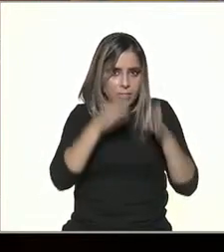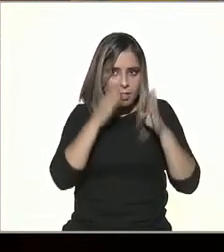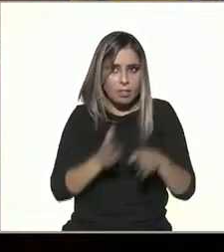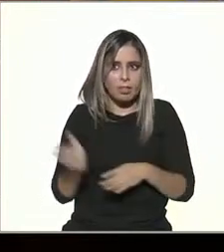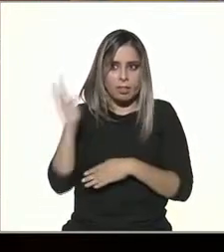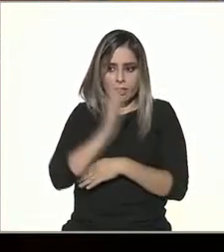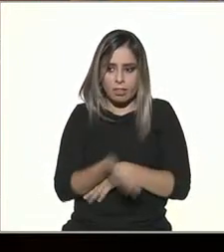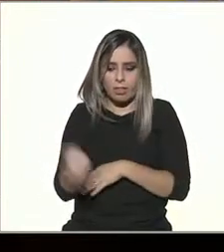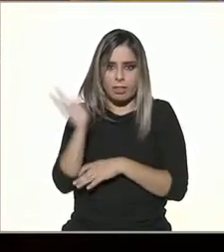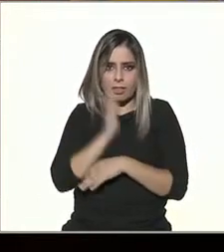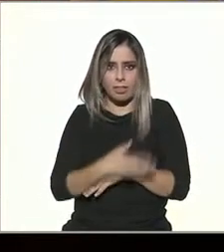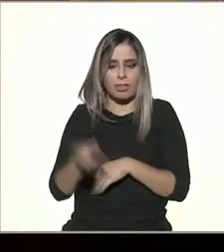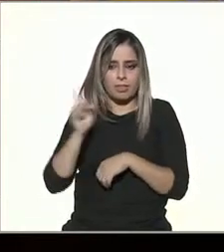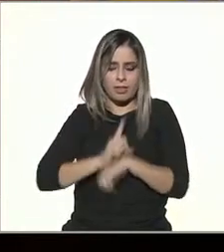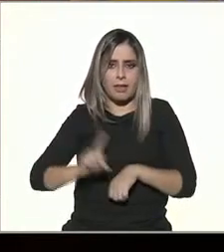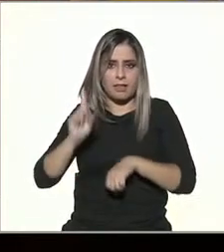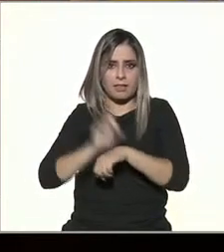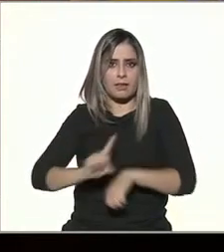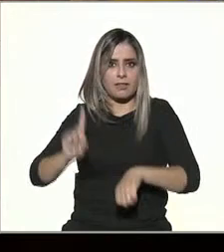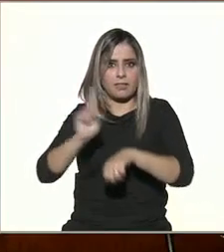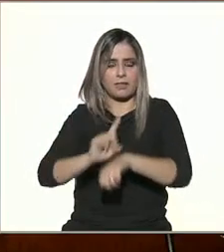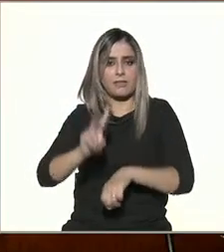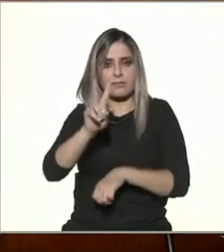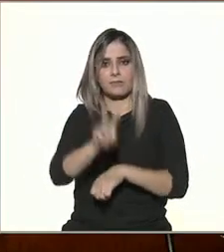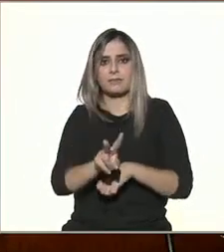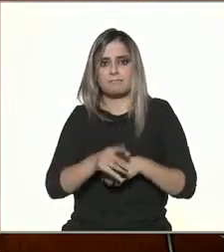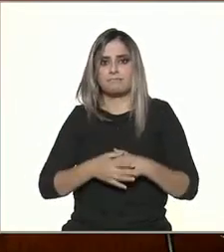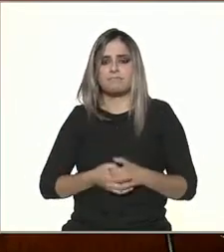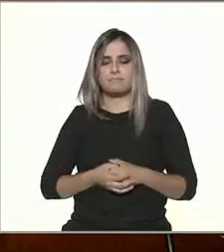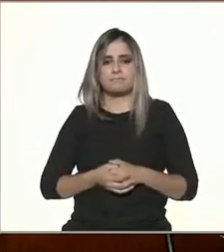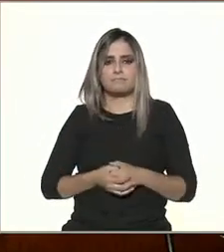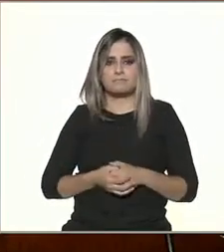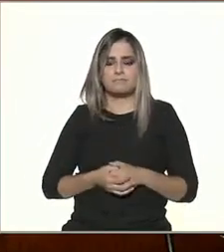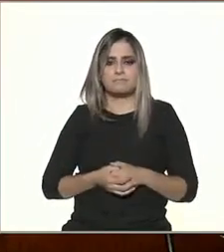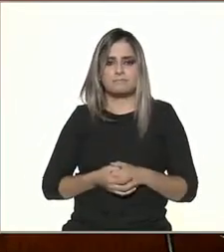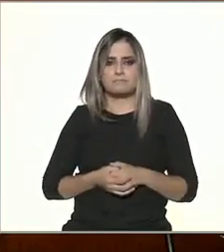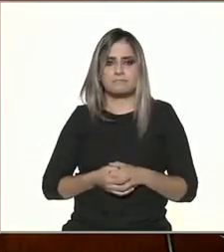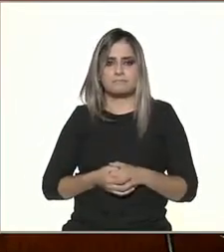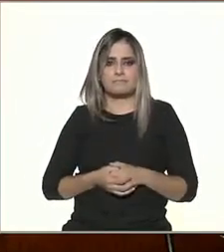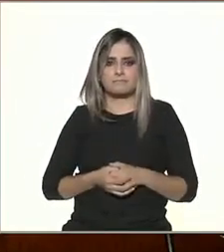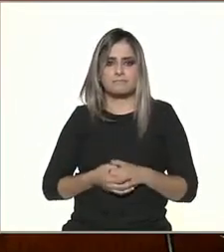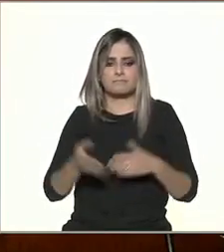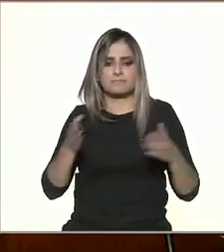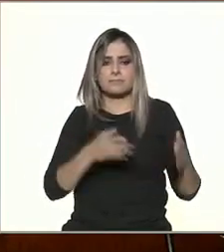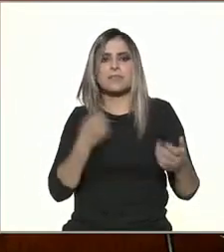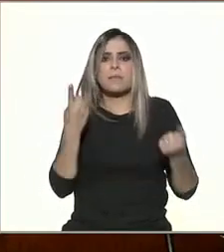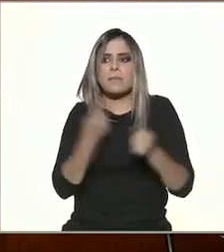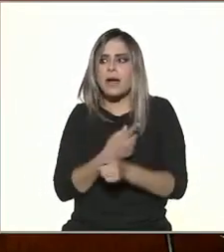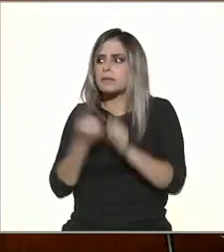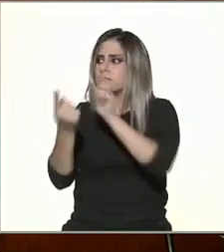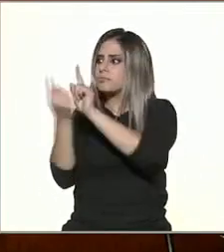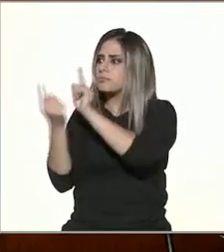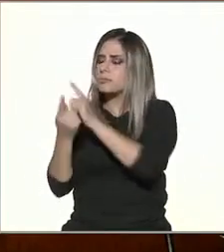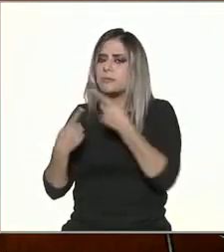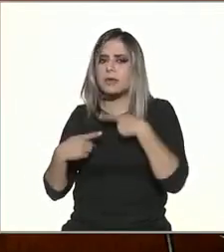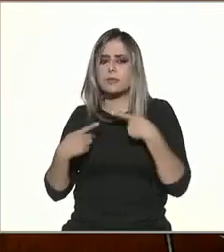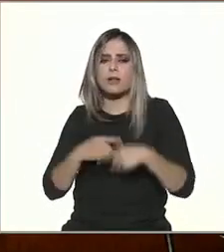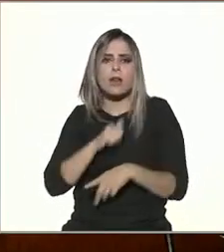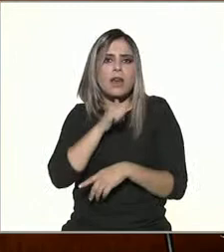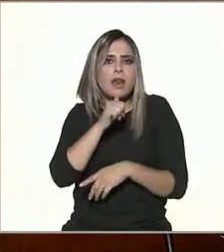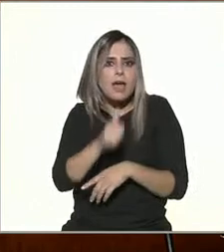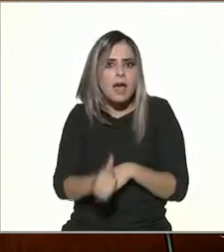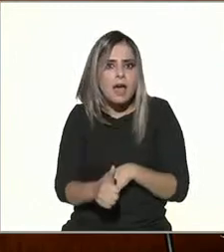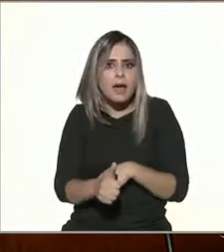24 horas, los 365 días del año y que hay del mundo real, ¿no? Y creo que son legítimos estos